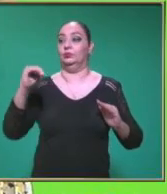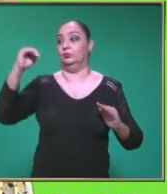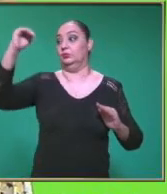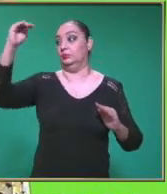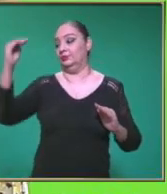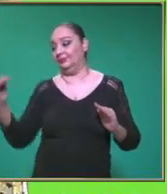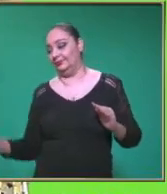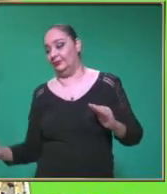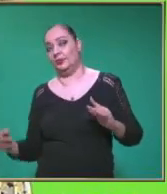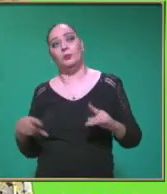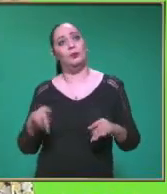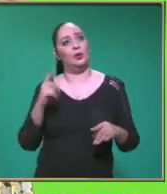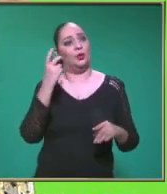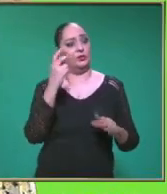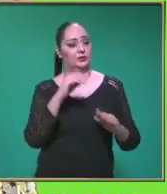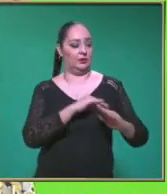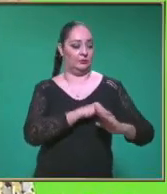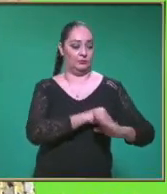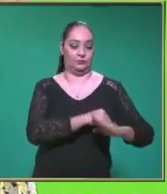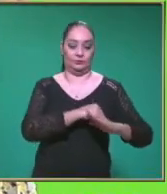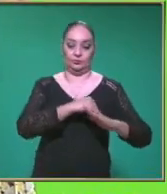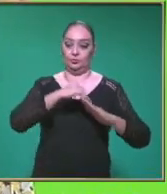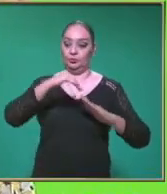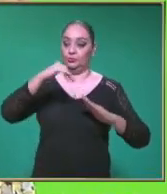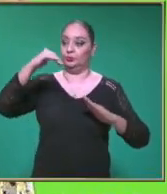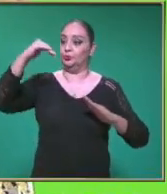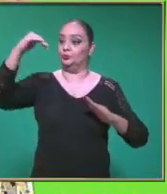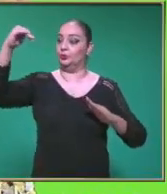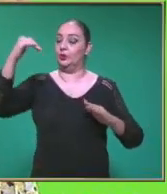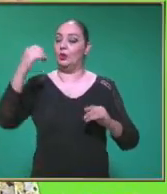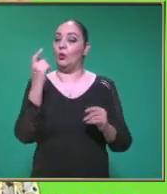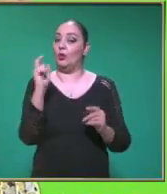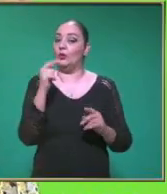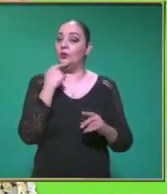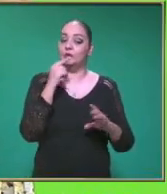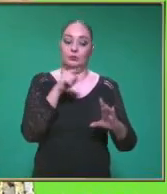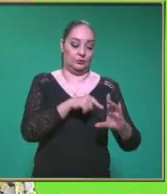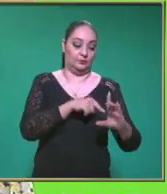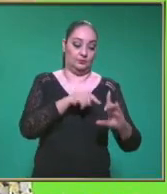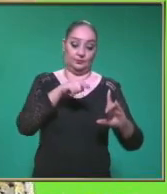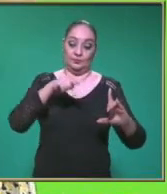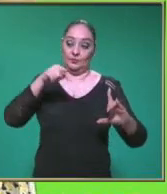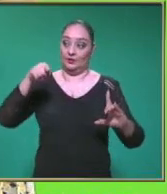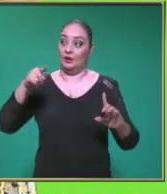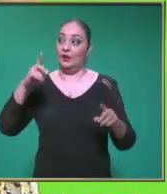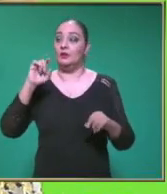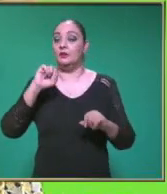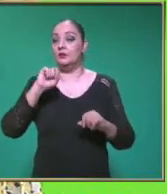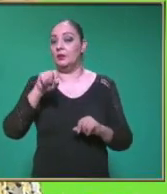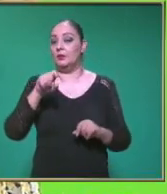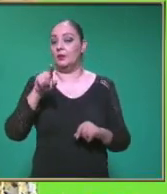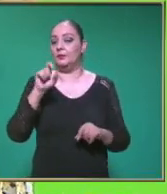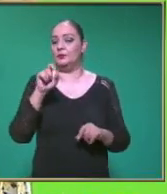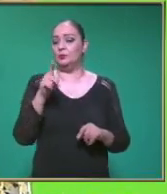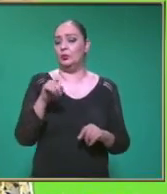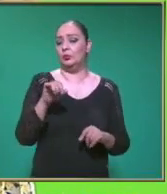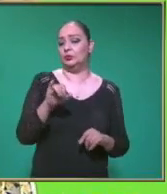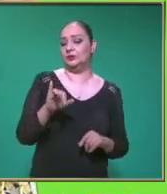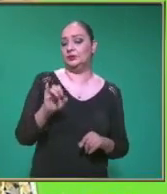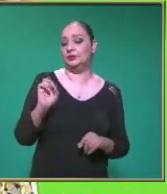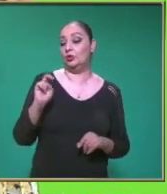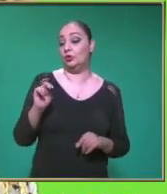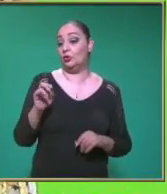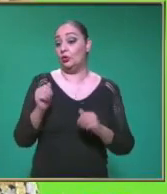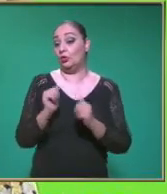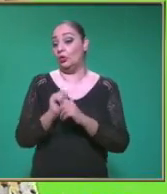Pero esta línea En diagonal ¿Qué nos representará? En una gráfica De posición Tiempo Tiempo esta es Diferente A las que vamos A ver